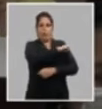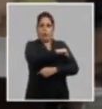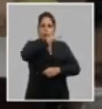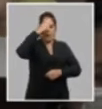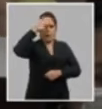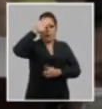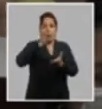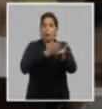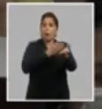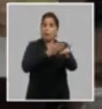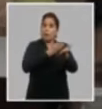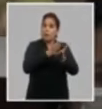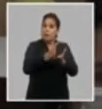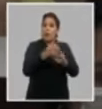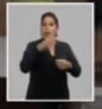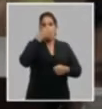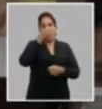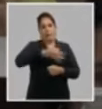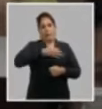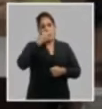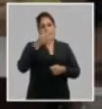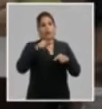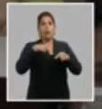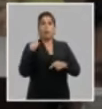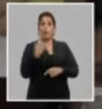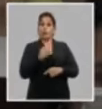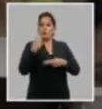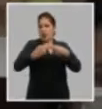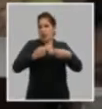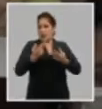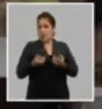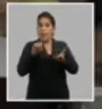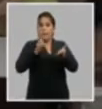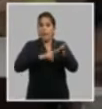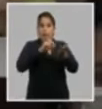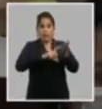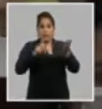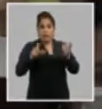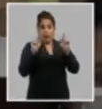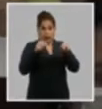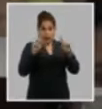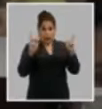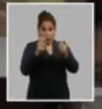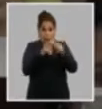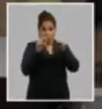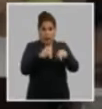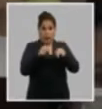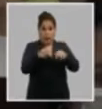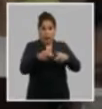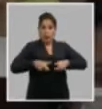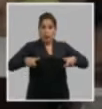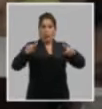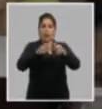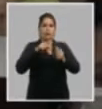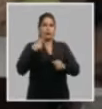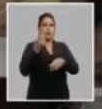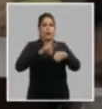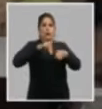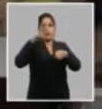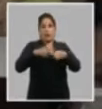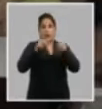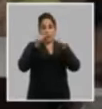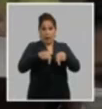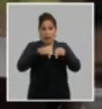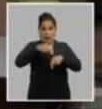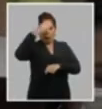necesario continuar abordando por eso nosotros los militantes que nos encontramos hoy aquí y a todos los que representamos